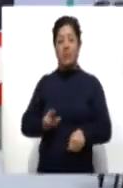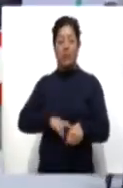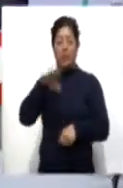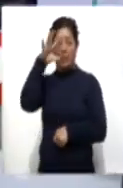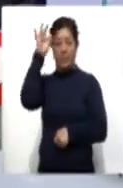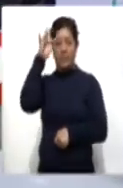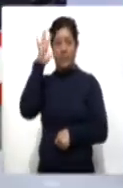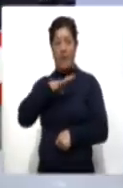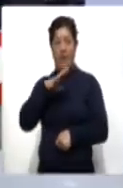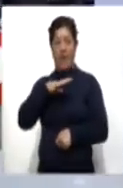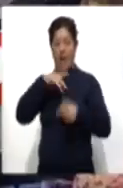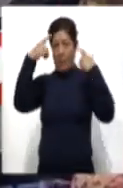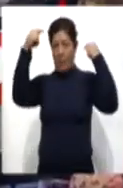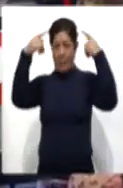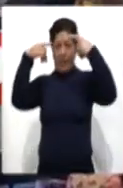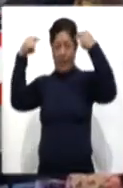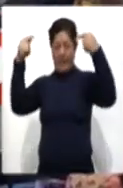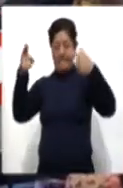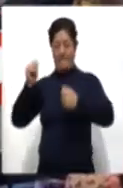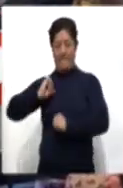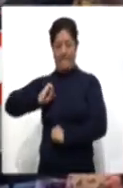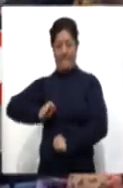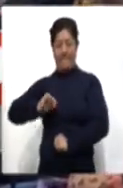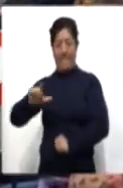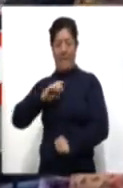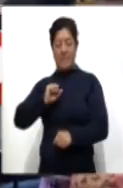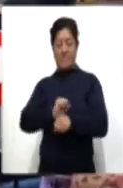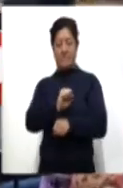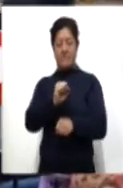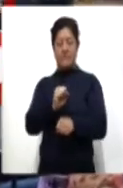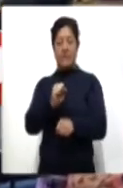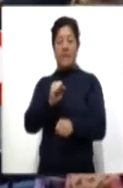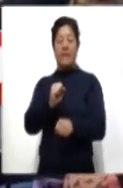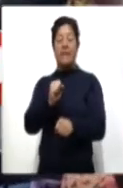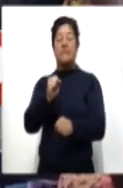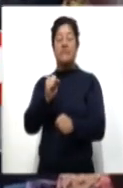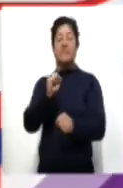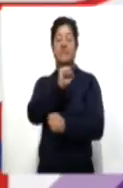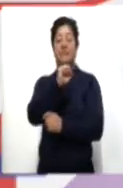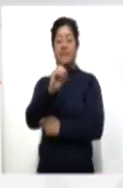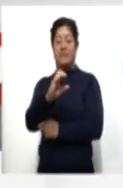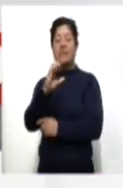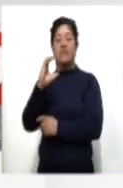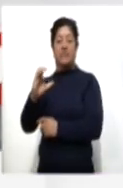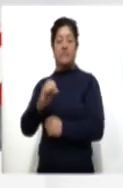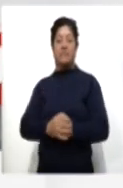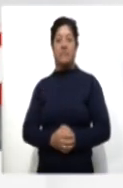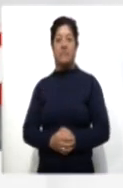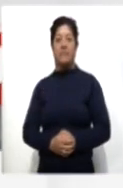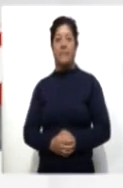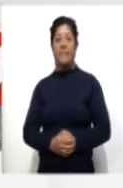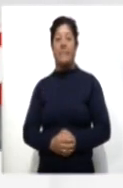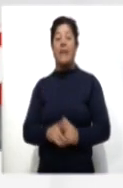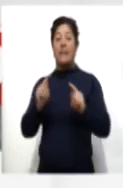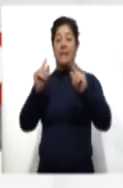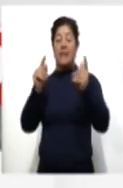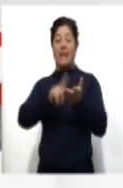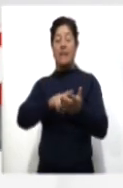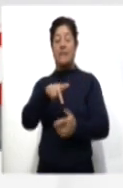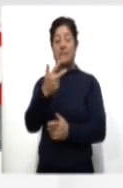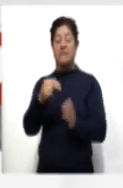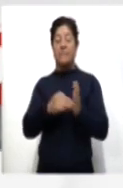Mena, graduación de cadetes del segundo y tercer escalón de la Secretaría de Seguridad Ciudadana. En Tlaxcala, 13